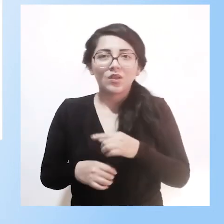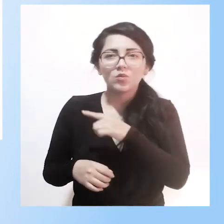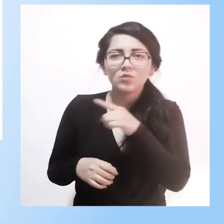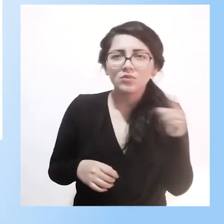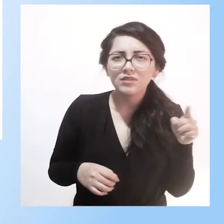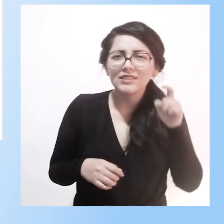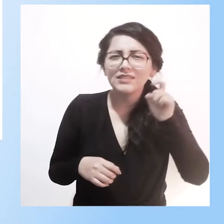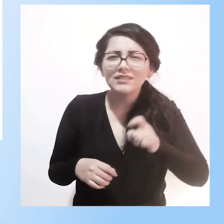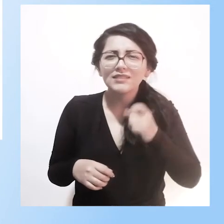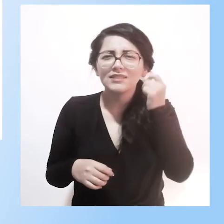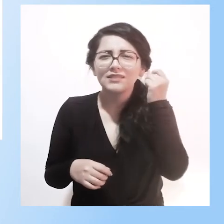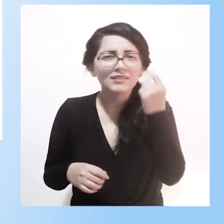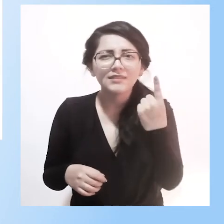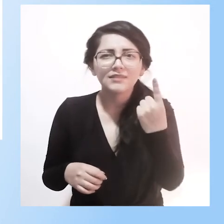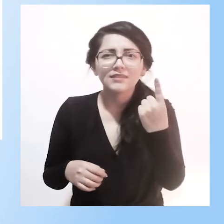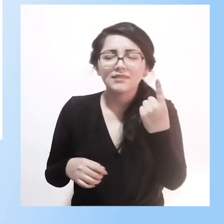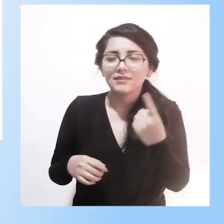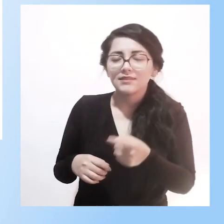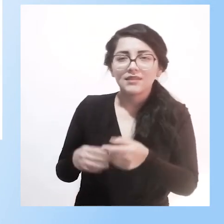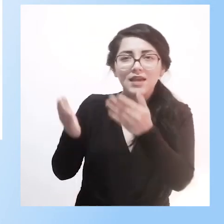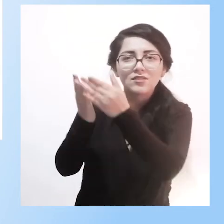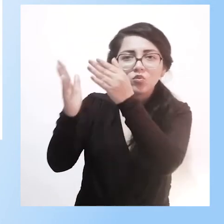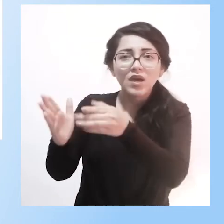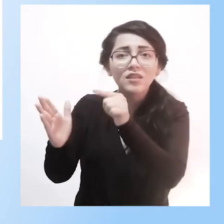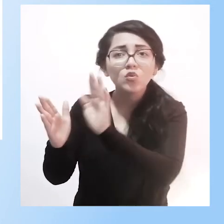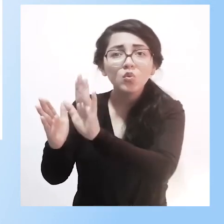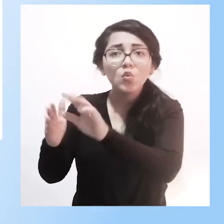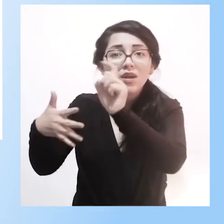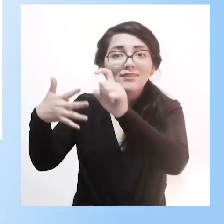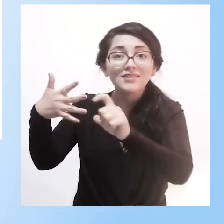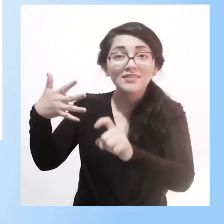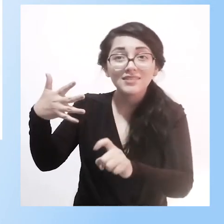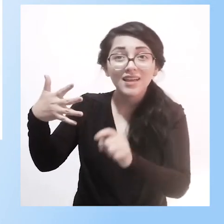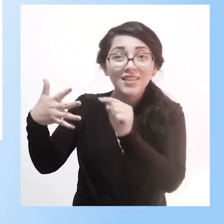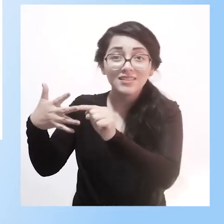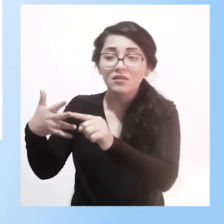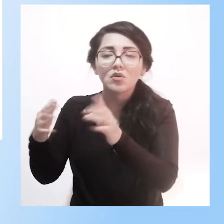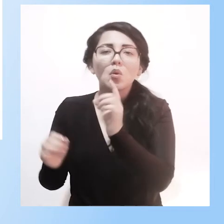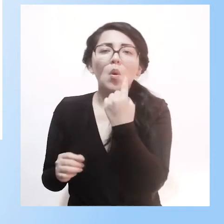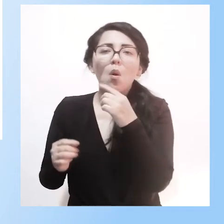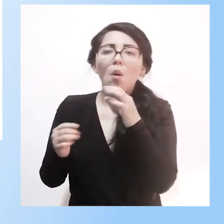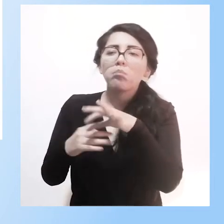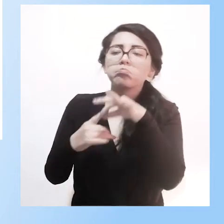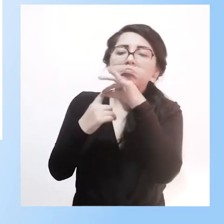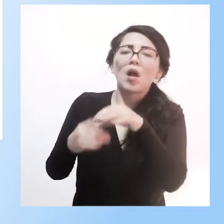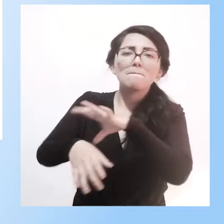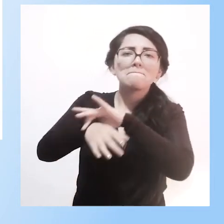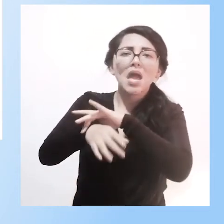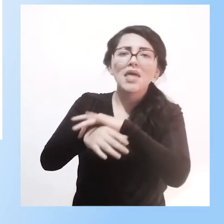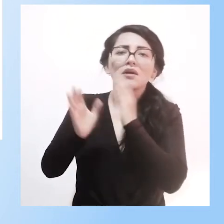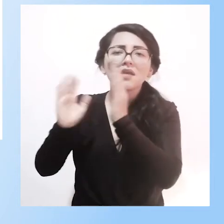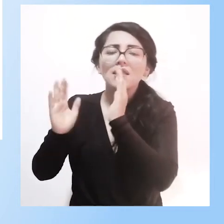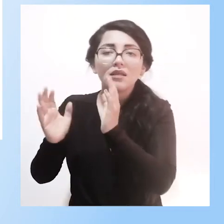persona ingresada en un hospital tiene unas necesidades de atención que van más allá de lo médico físico, que un niño en el